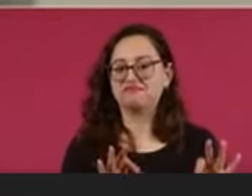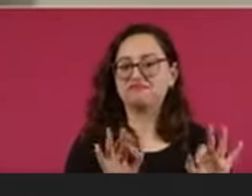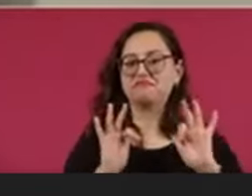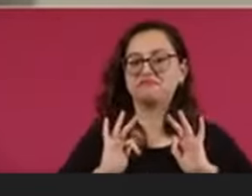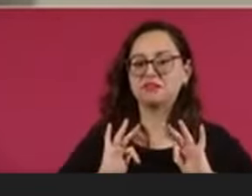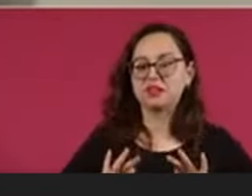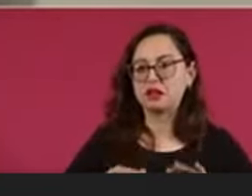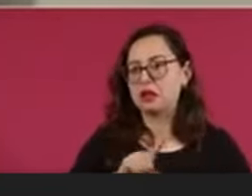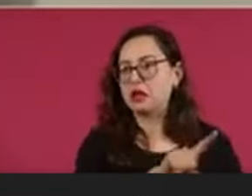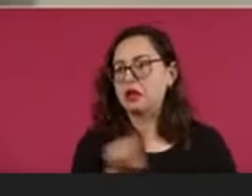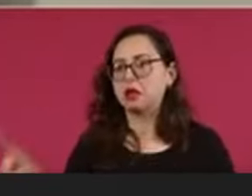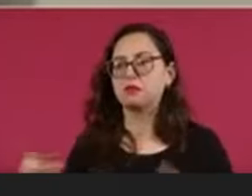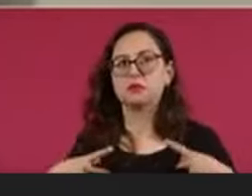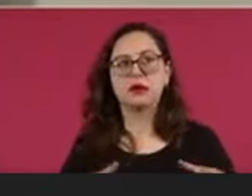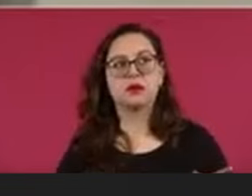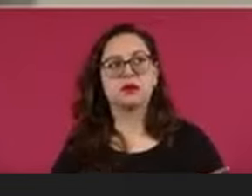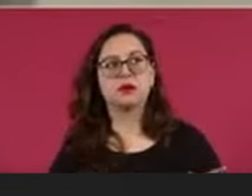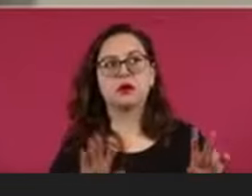inospitable,